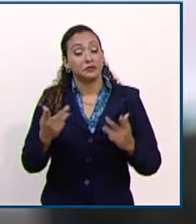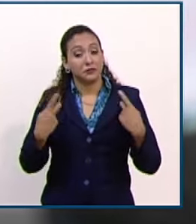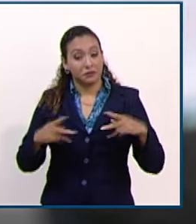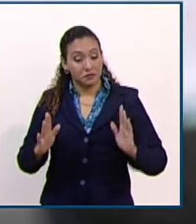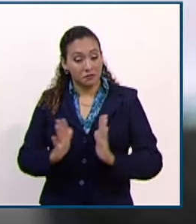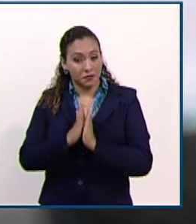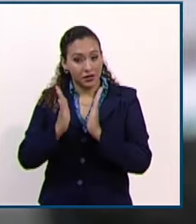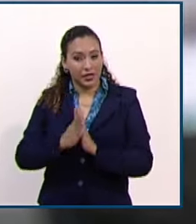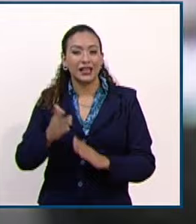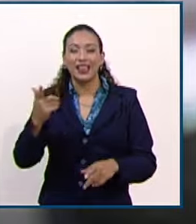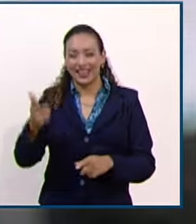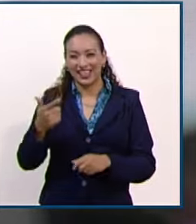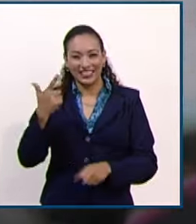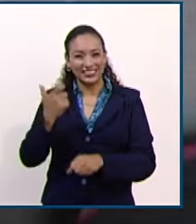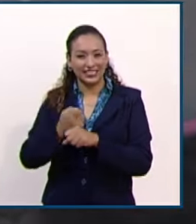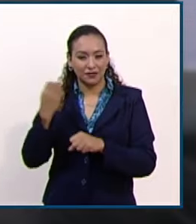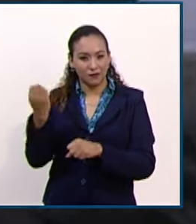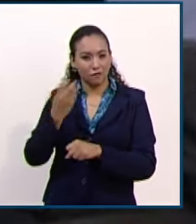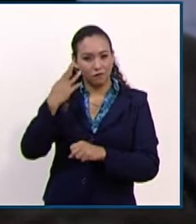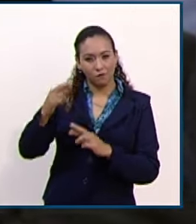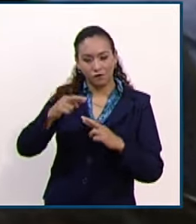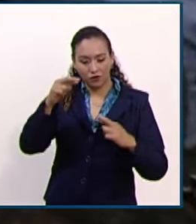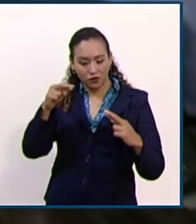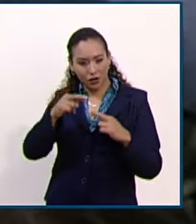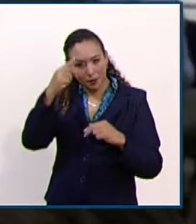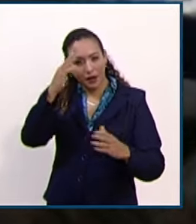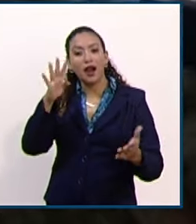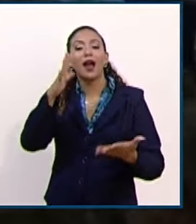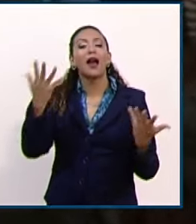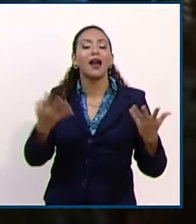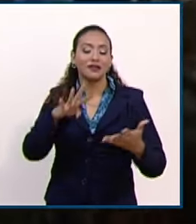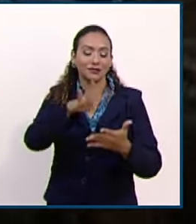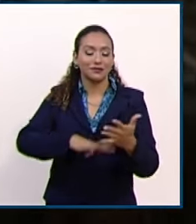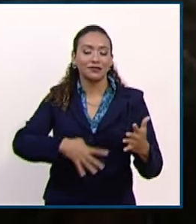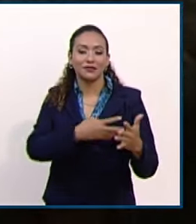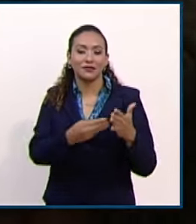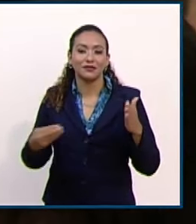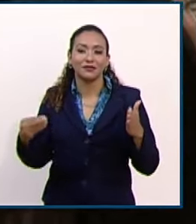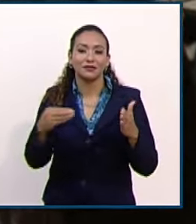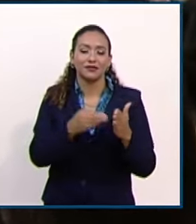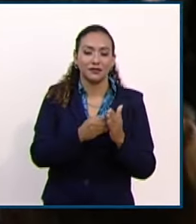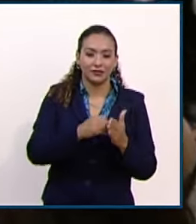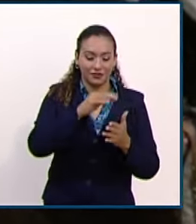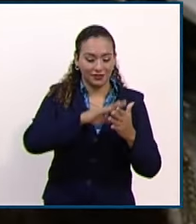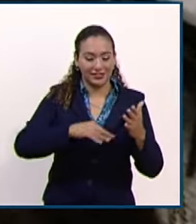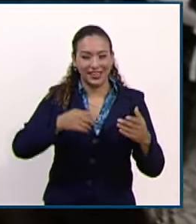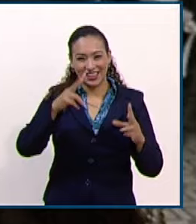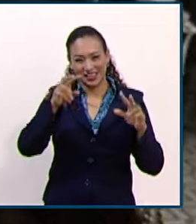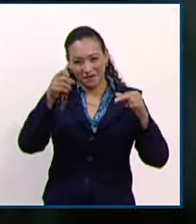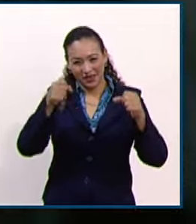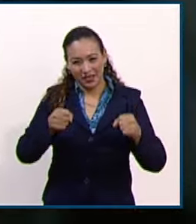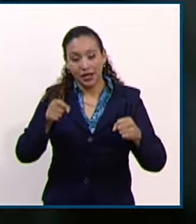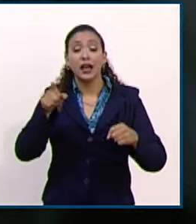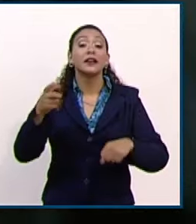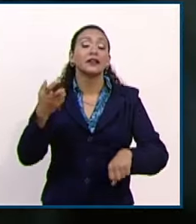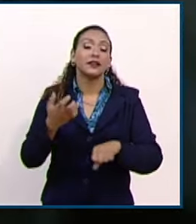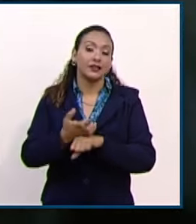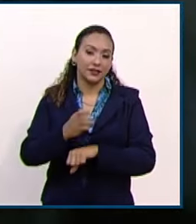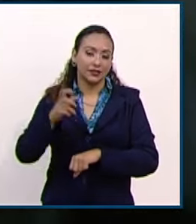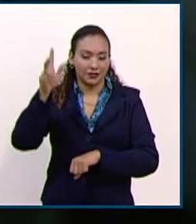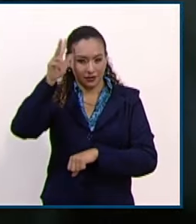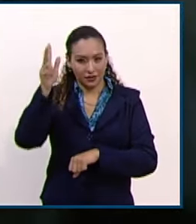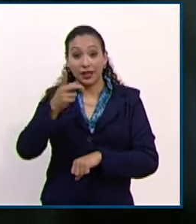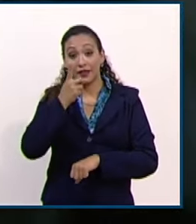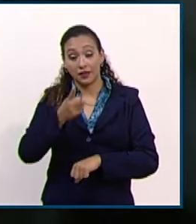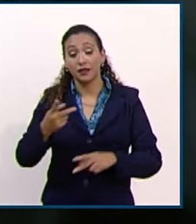séptimo foro regional para integrar una agenda en materia de seguridad y justicia que se llevó a cabo en Pachuca, Hidalgo, en donde indicaron que las personas